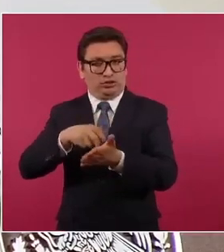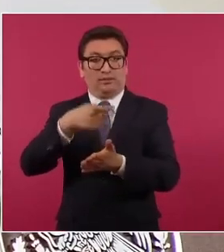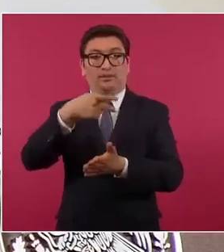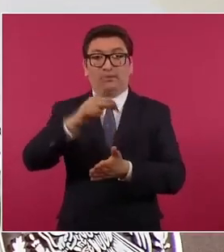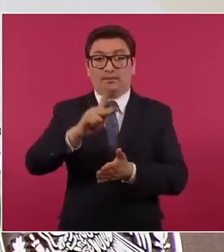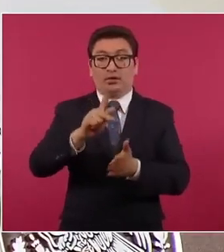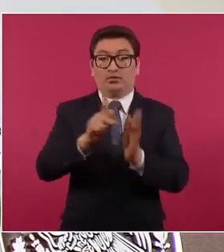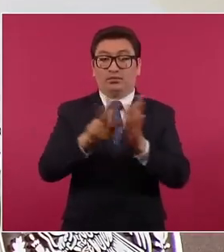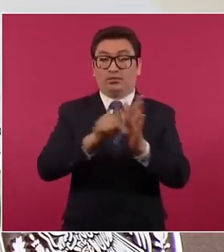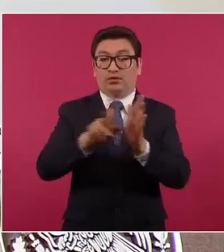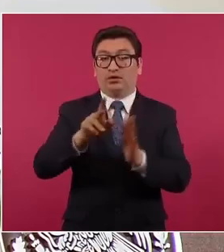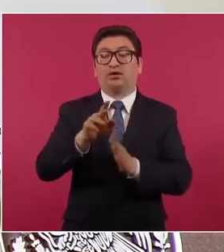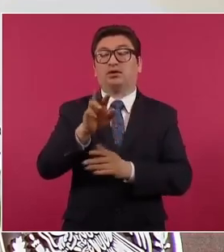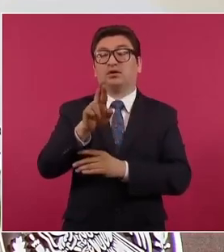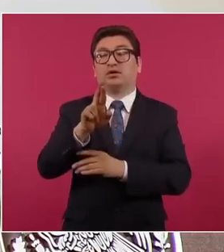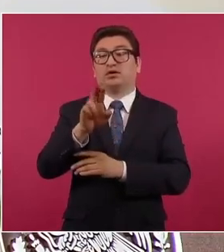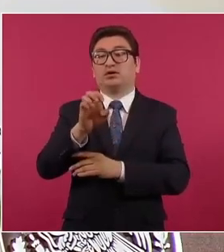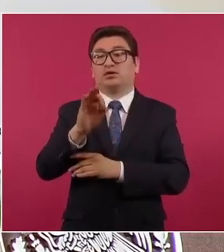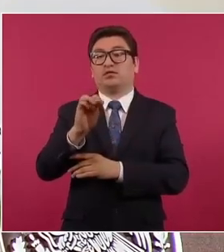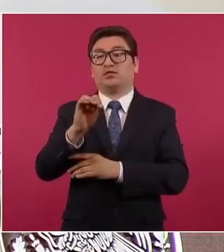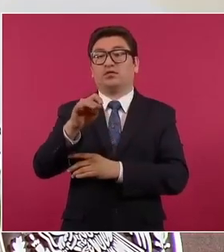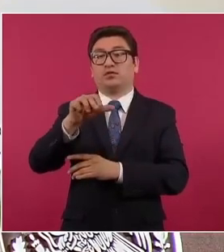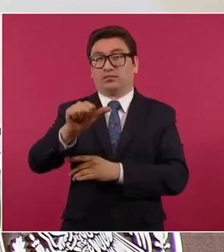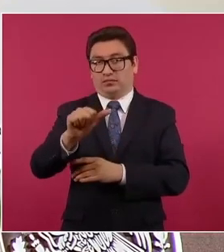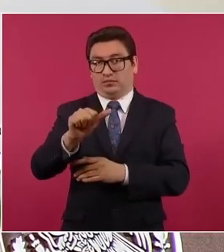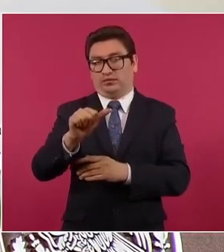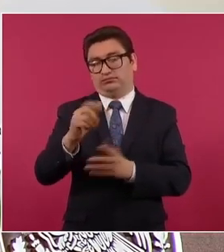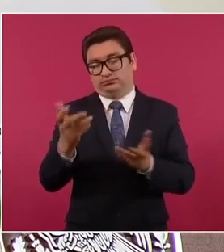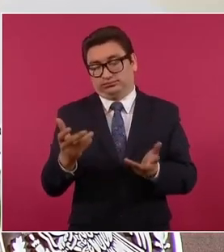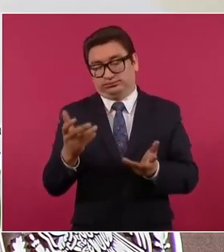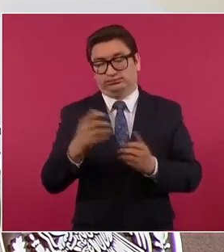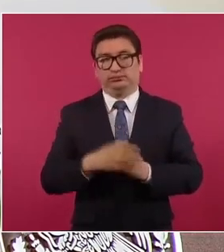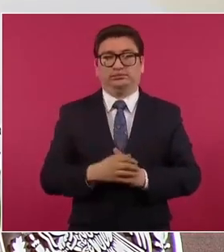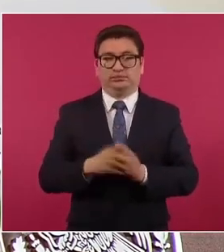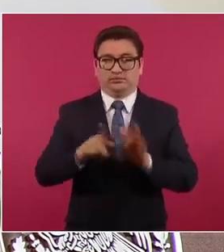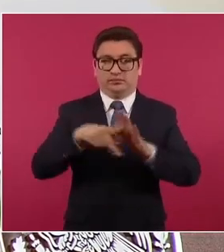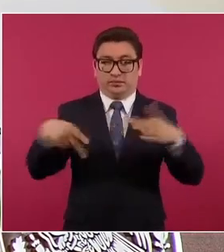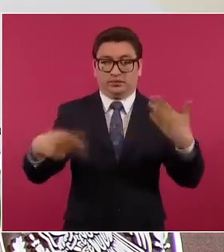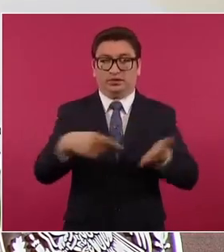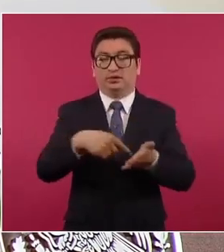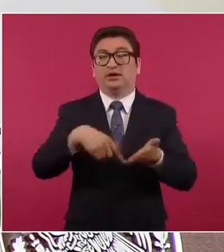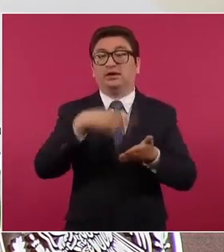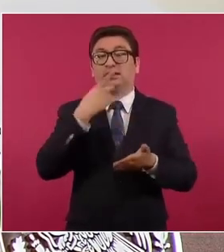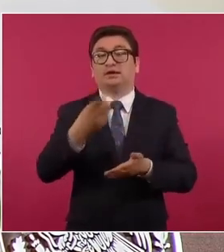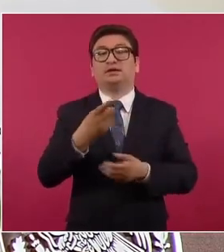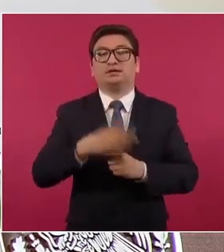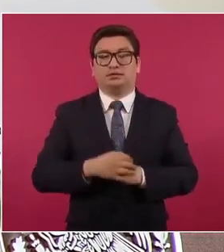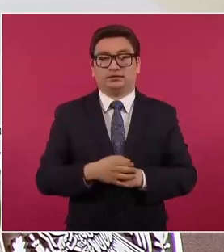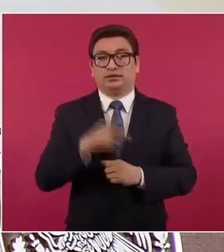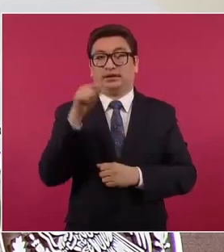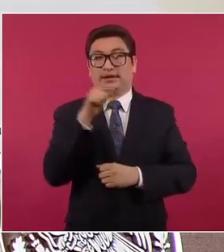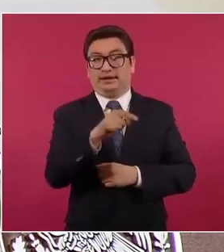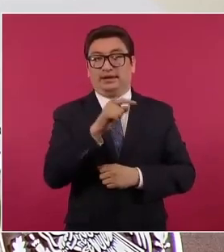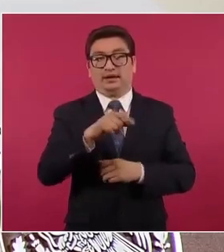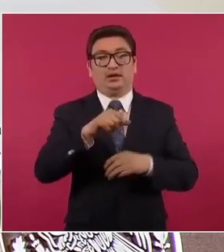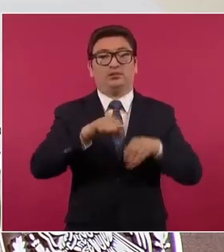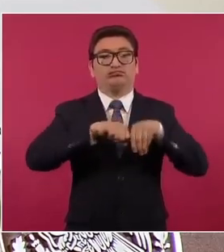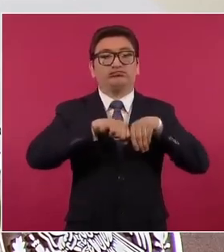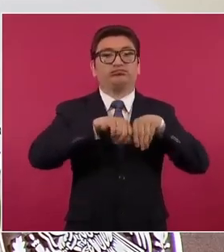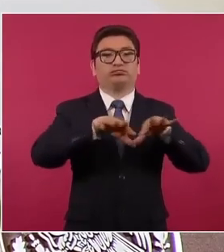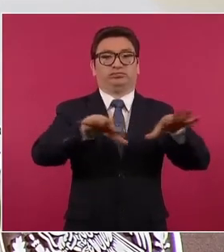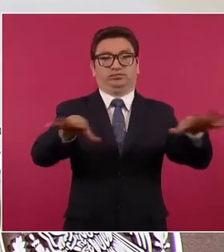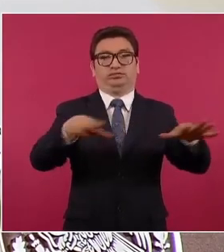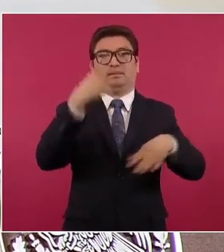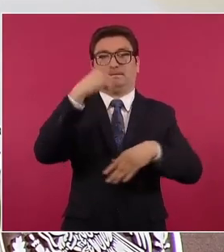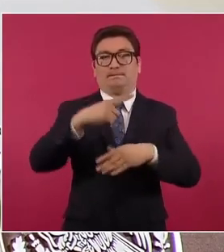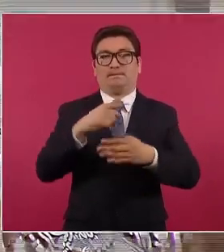periódico Reforma, dicho sea la repetición, pero el periódico Reforma fue el periódico que hizo campaña para